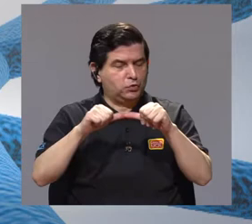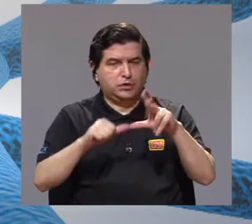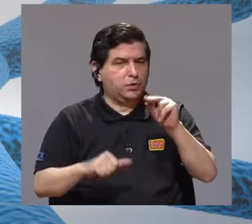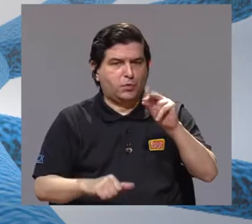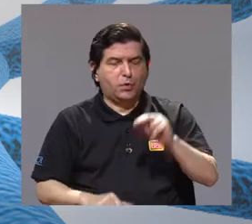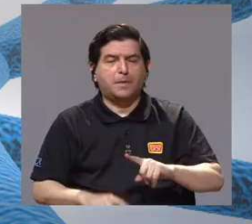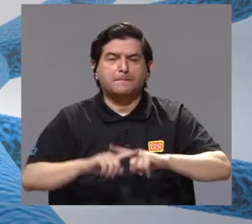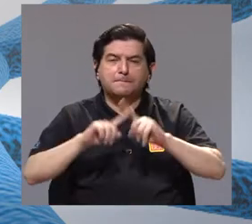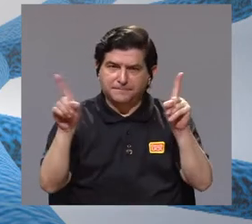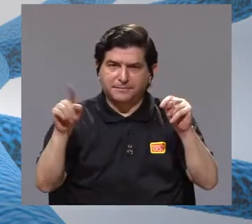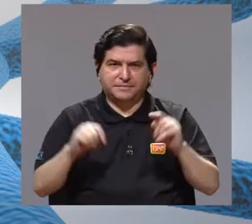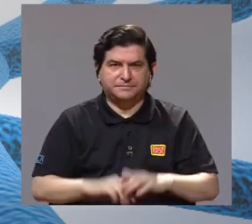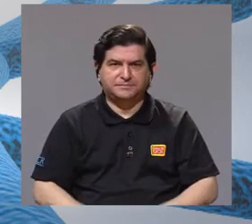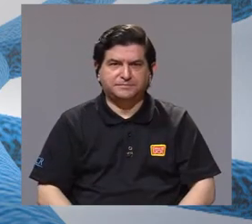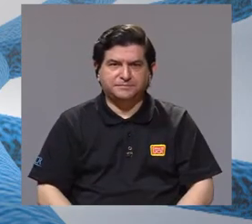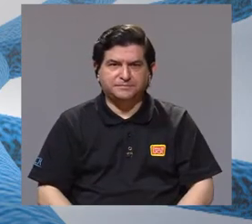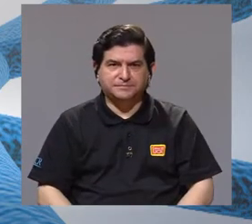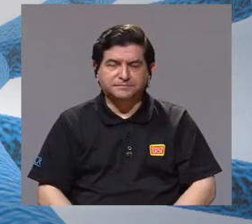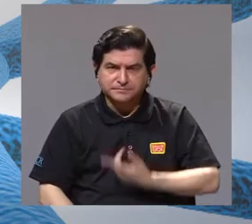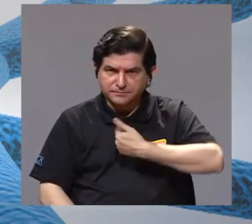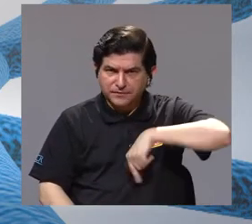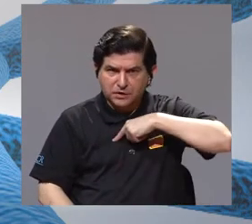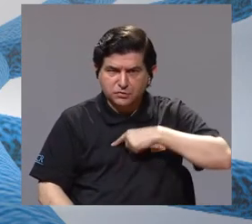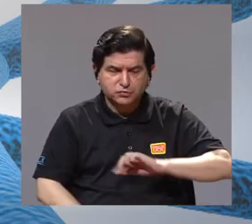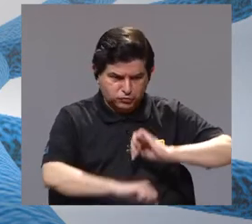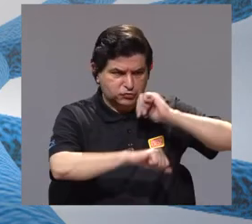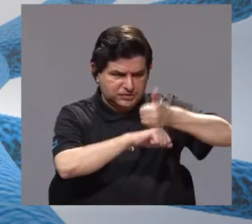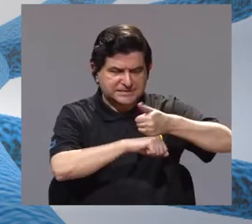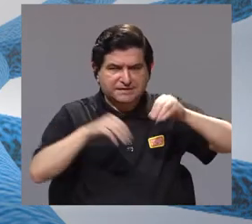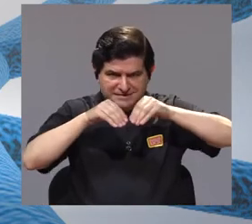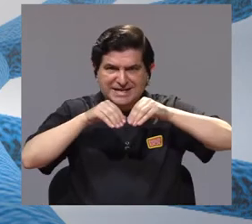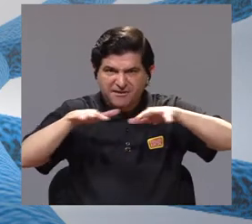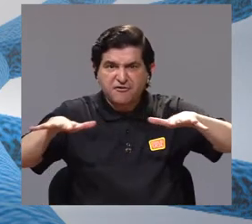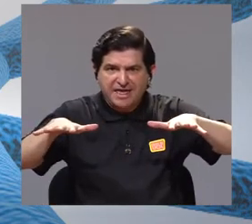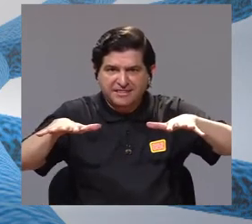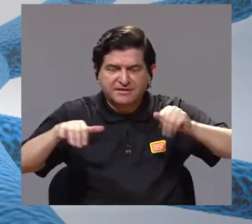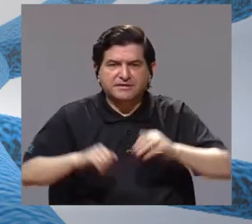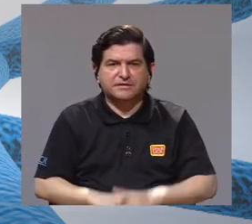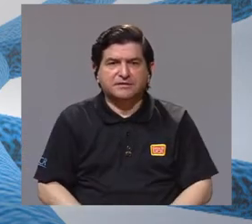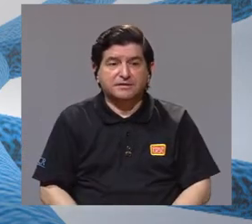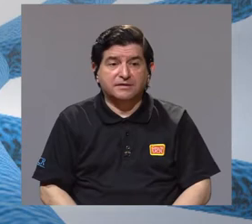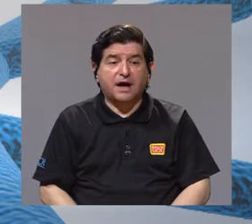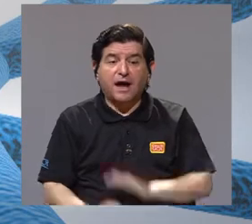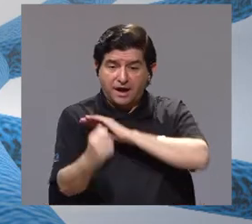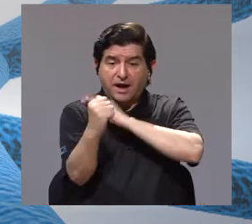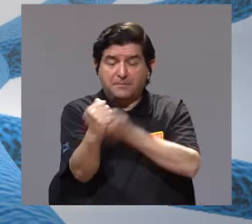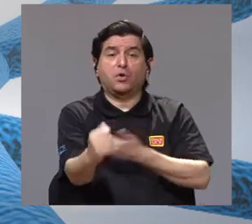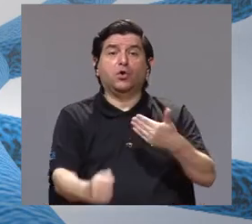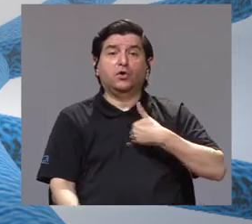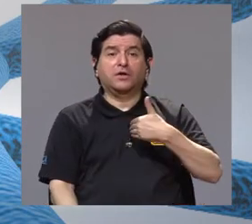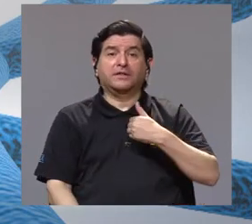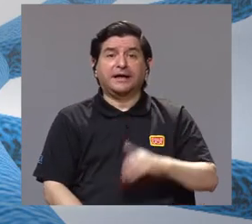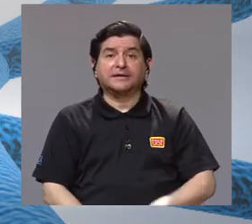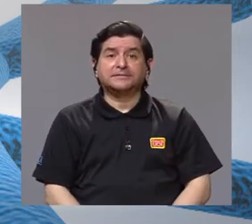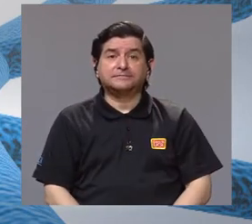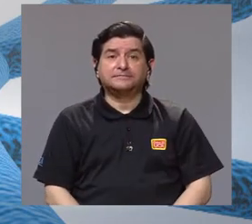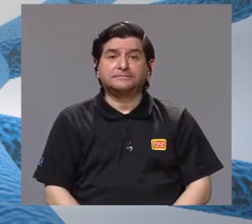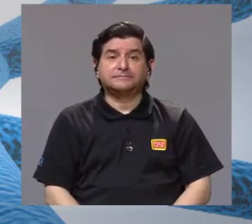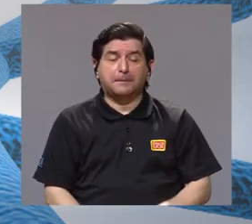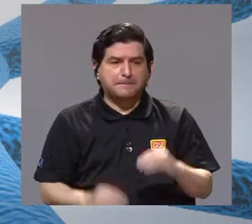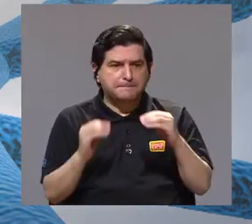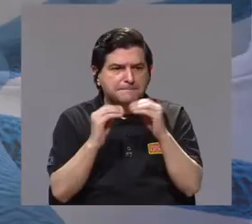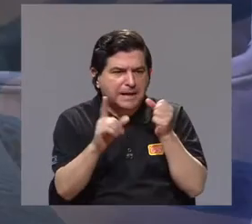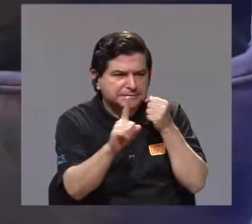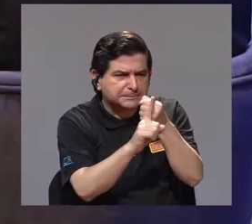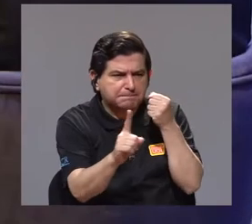No, permanente no, pero casualmente, cuando nos formamos como una red, nos volvemos poderosos, digamos, por